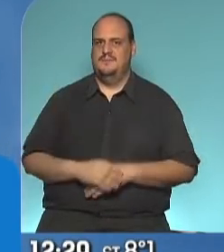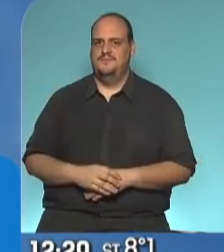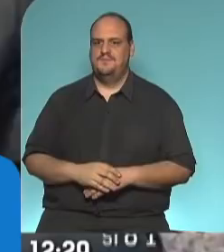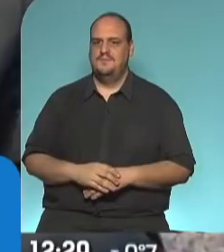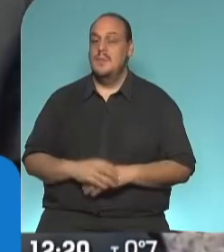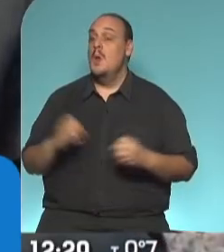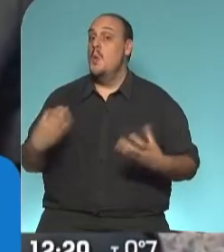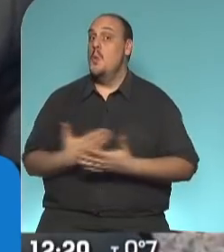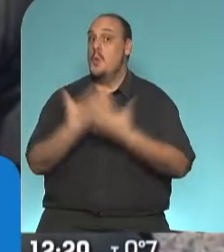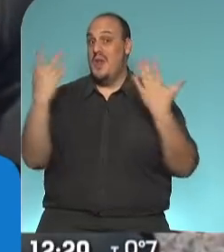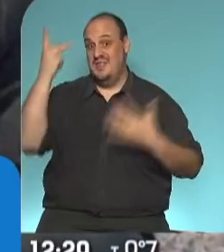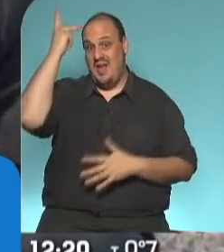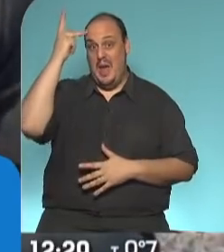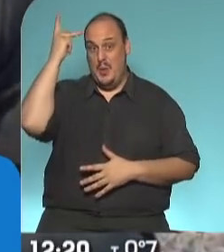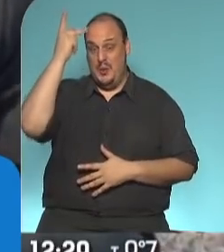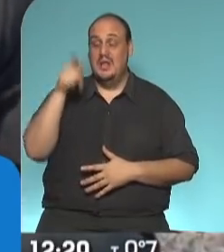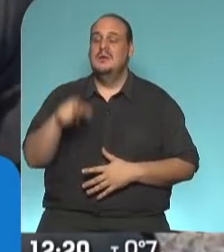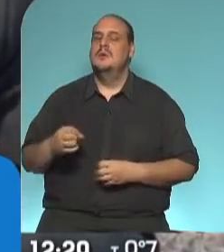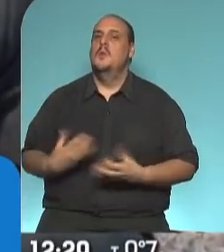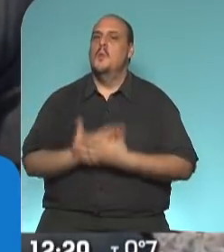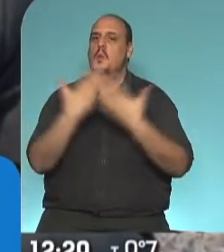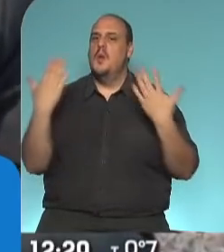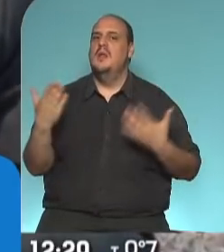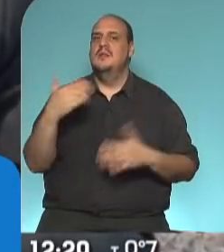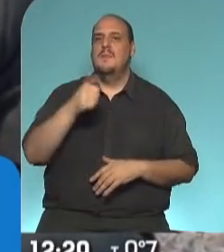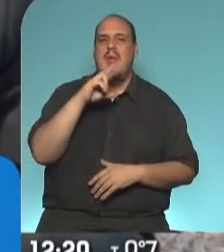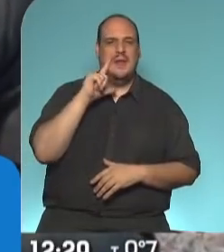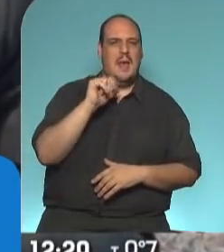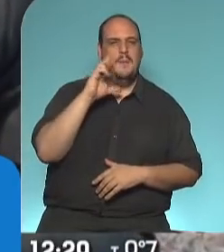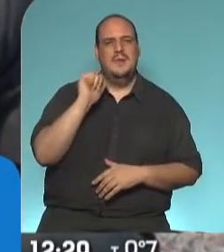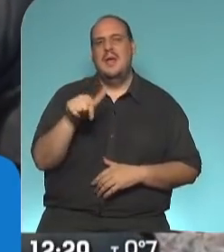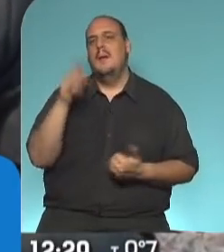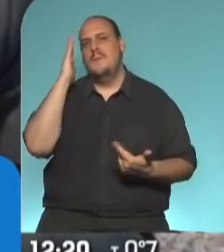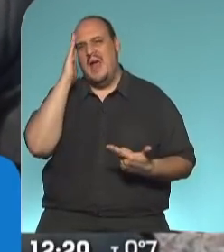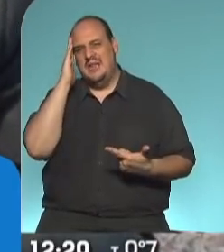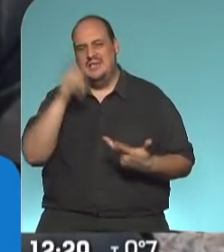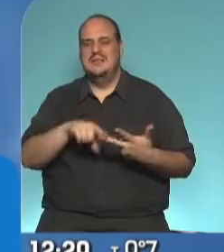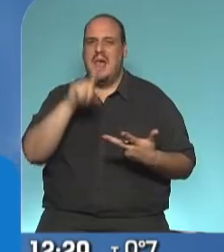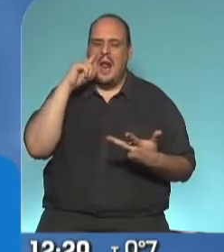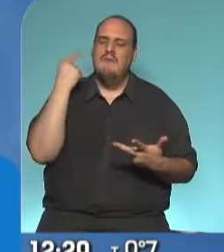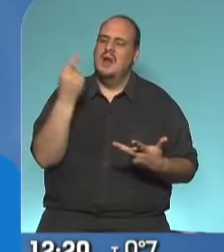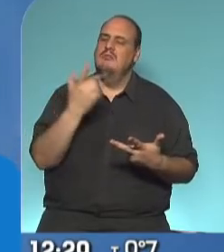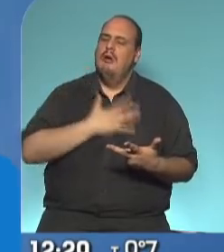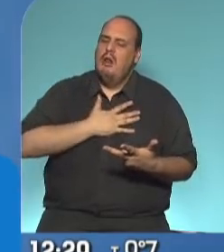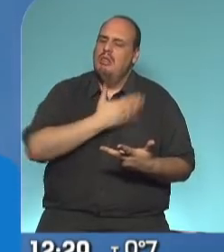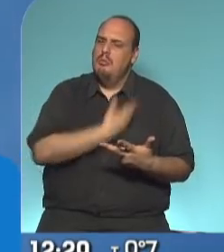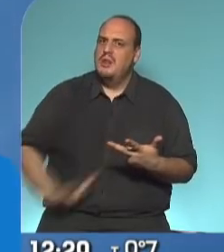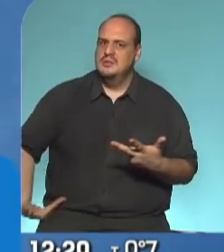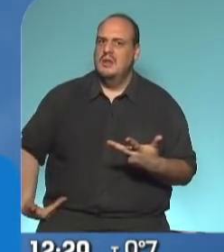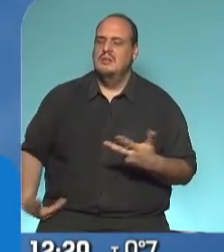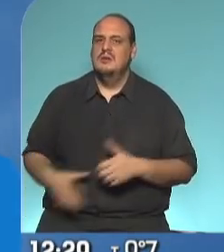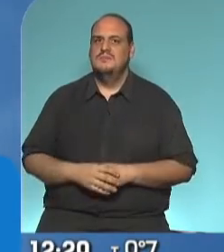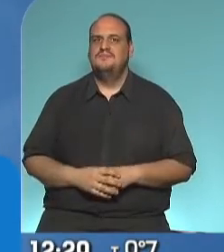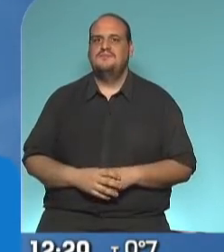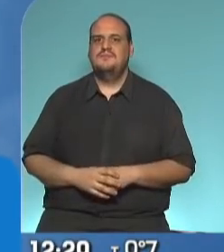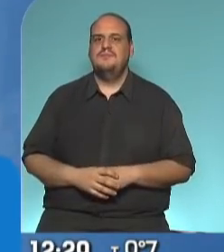Buenos días, Gabriel. Buenos días, María Pía, Martín, Alberto, querido presidente. Presidente, realmente